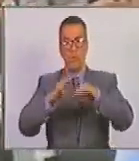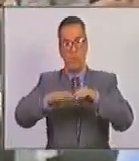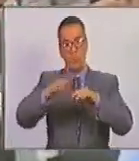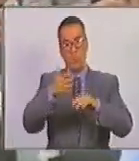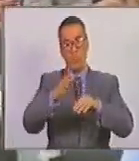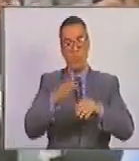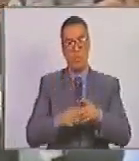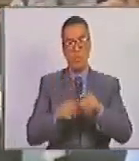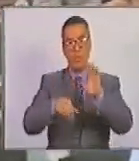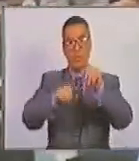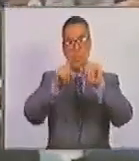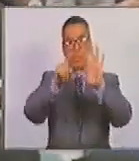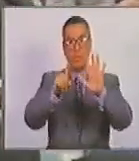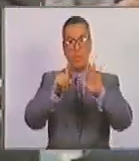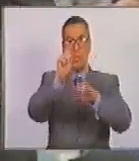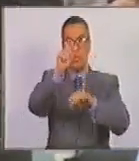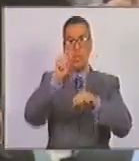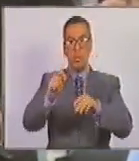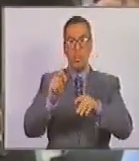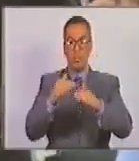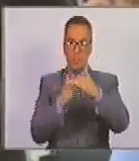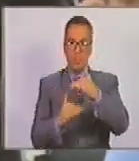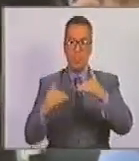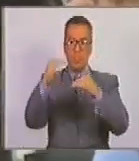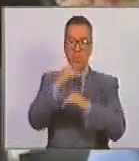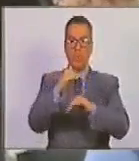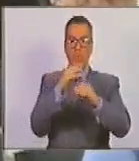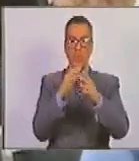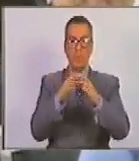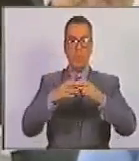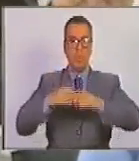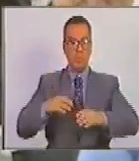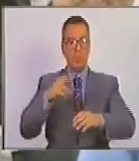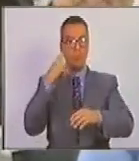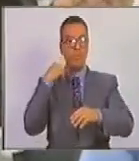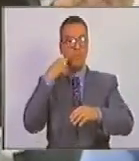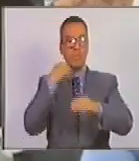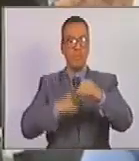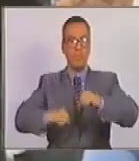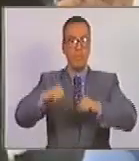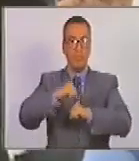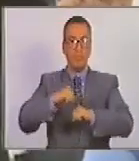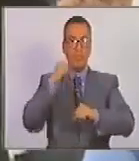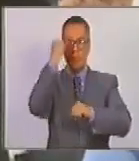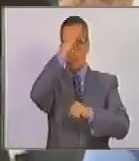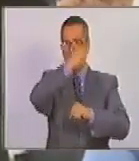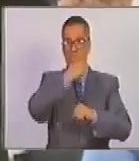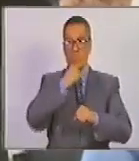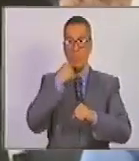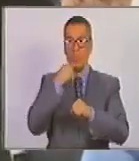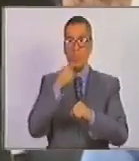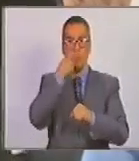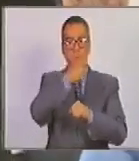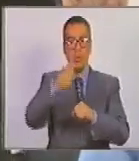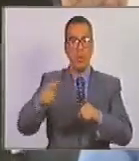aproximadamente 16% se imponía sobre una mayoría negra, sobre una mayoría africana, en